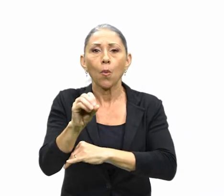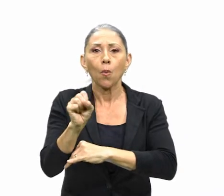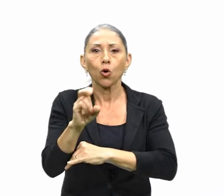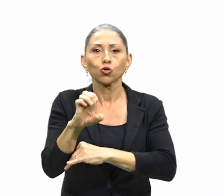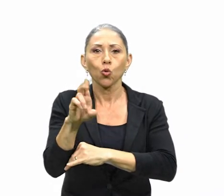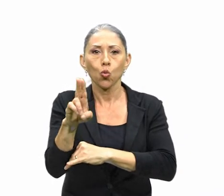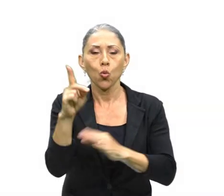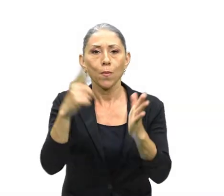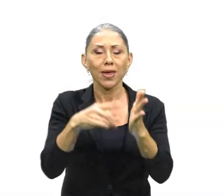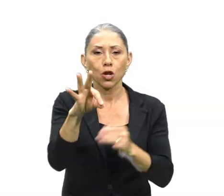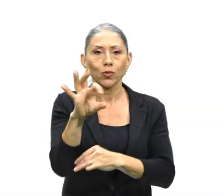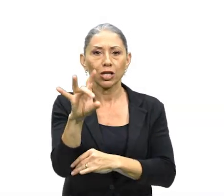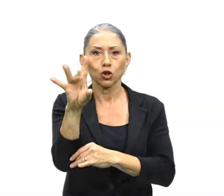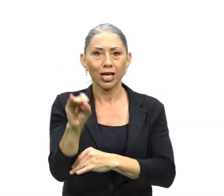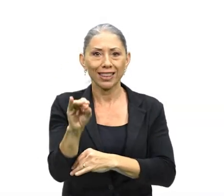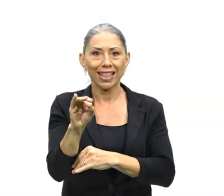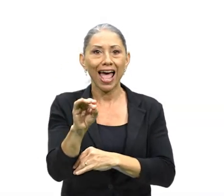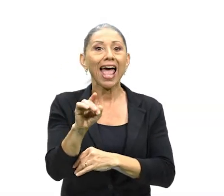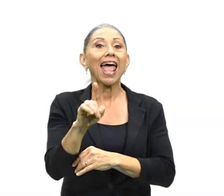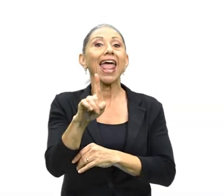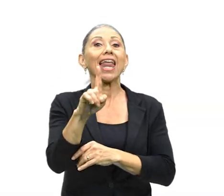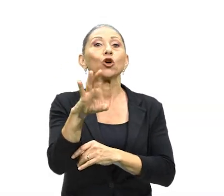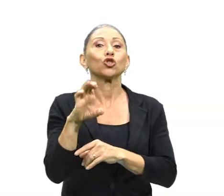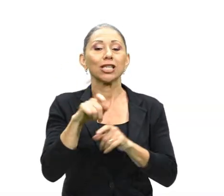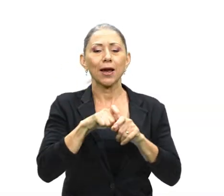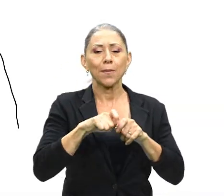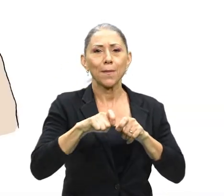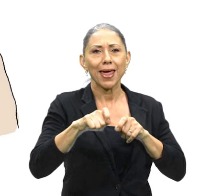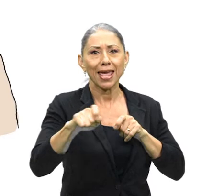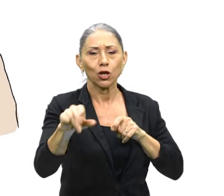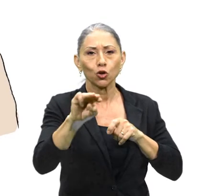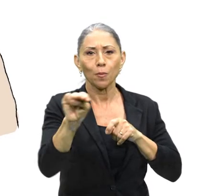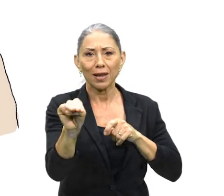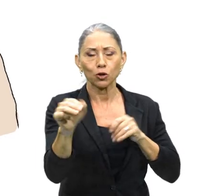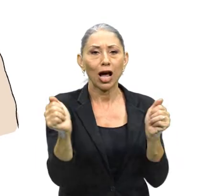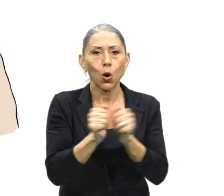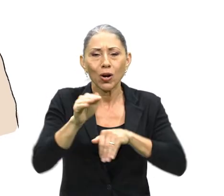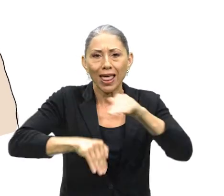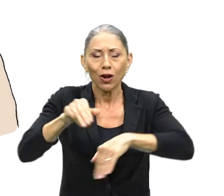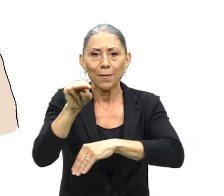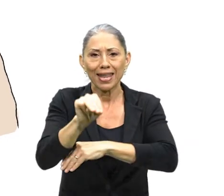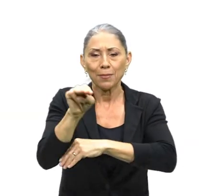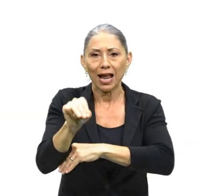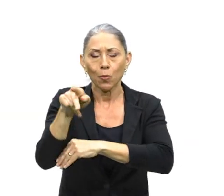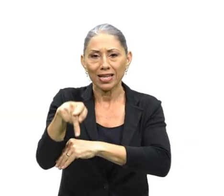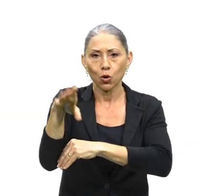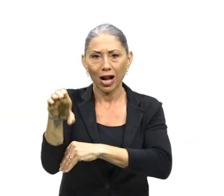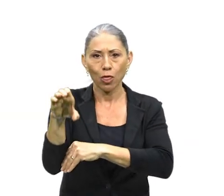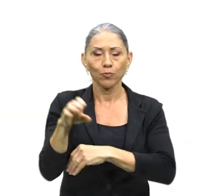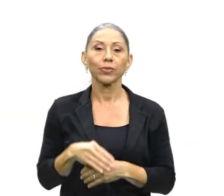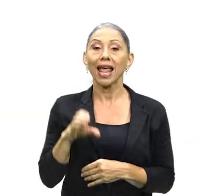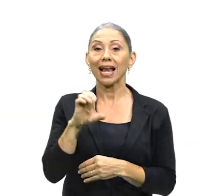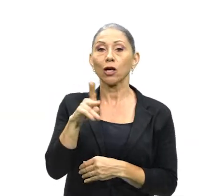1980, en los 100 metros mariposa, con la nadadora María del Milagro París Coronado. Claudia